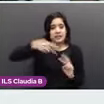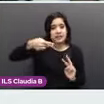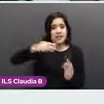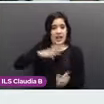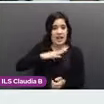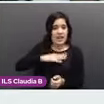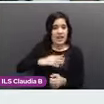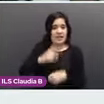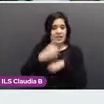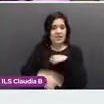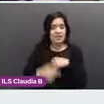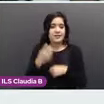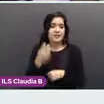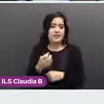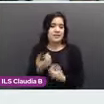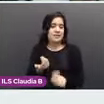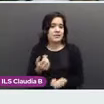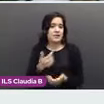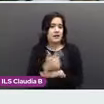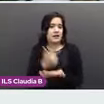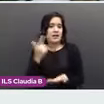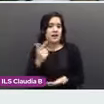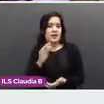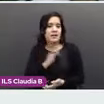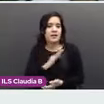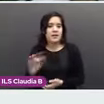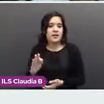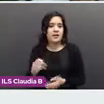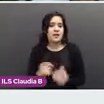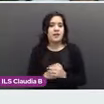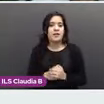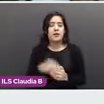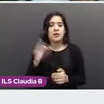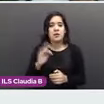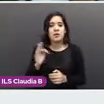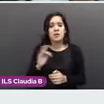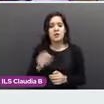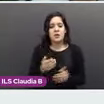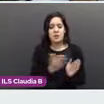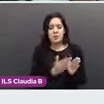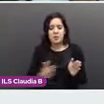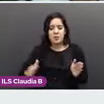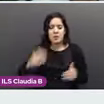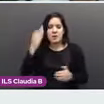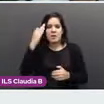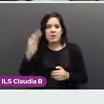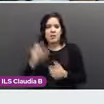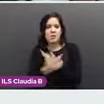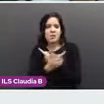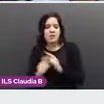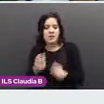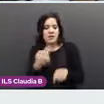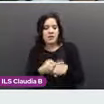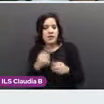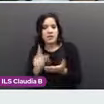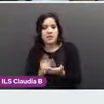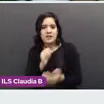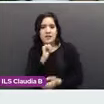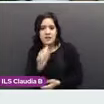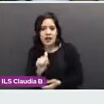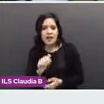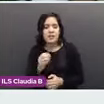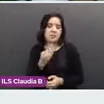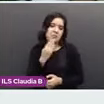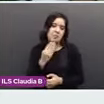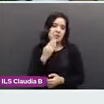Intervalo libre de enfermedad, menos de dos años, se considera de bajo riesgo. Si se encuentra metástasis limitada, de bajo riesgo. Si